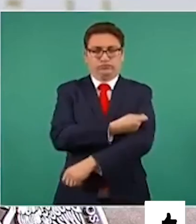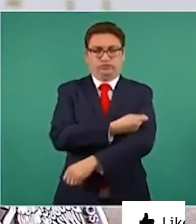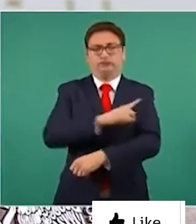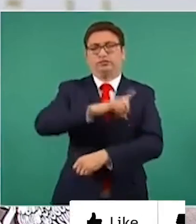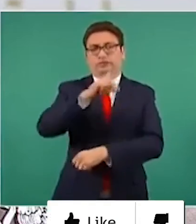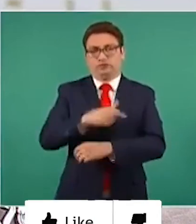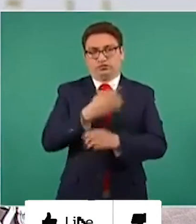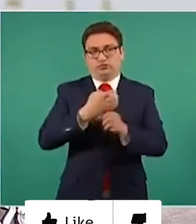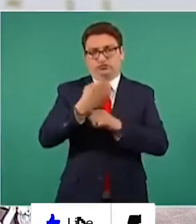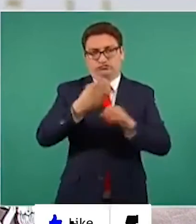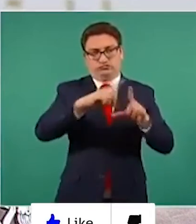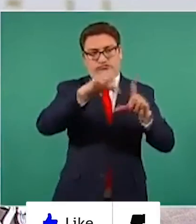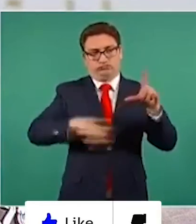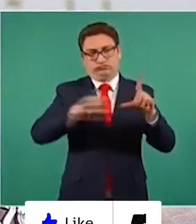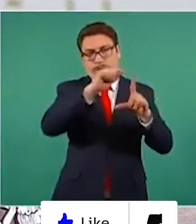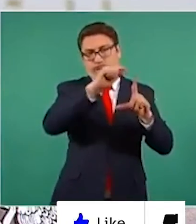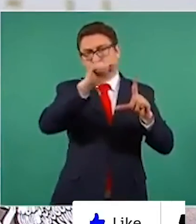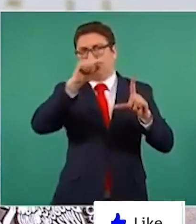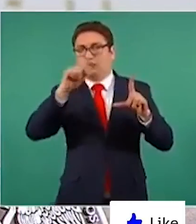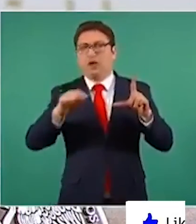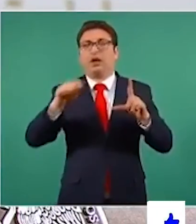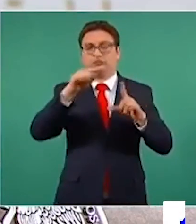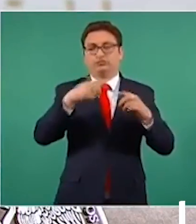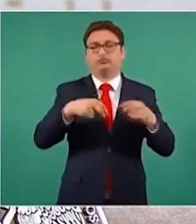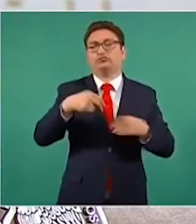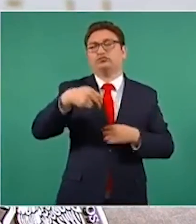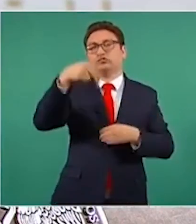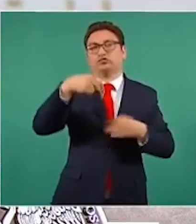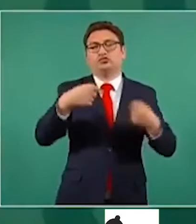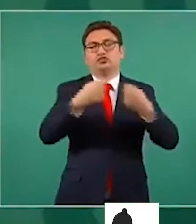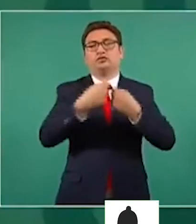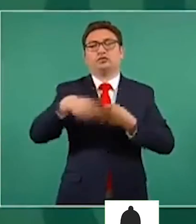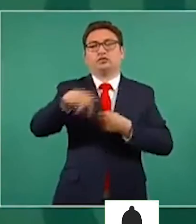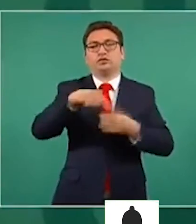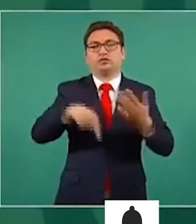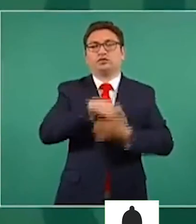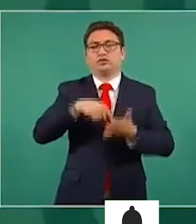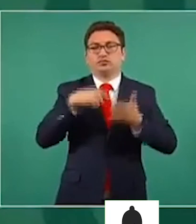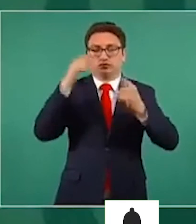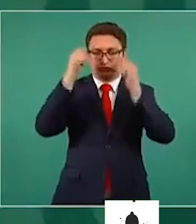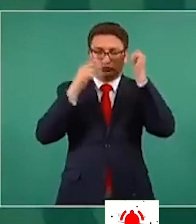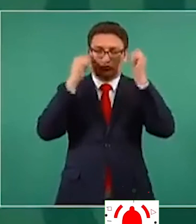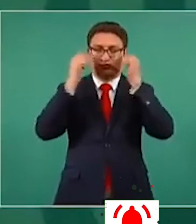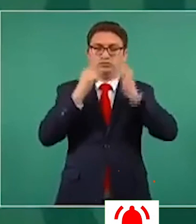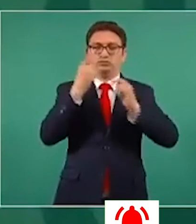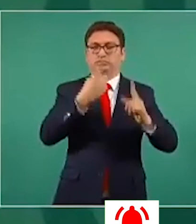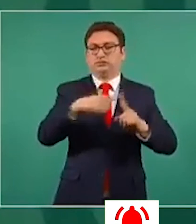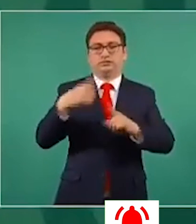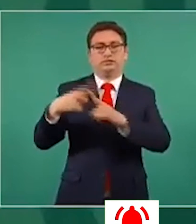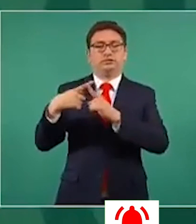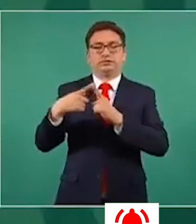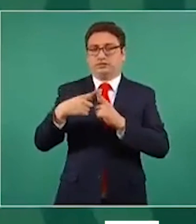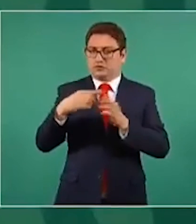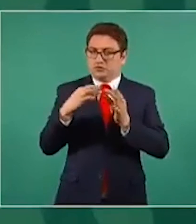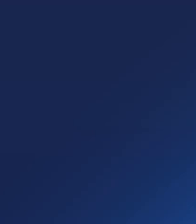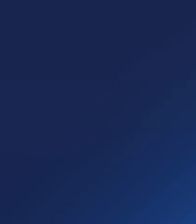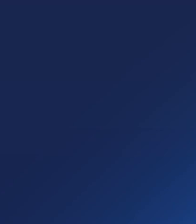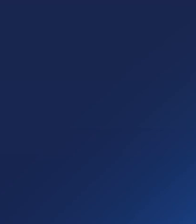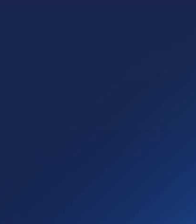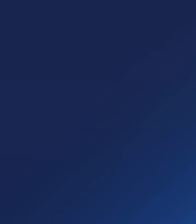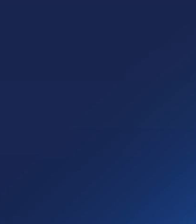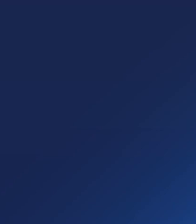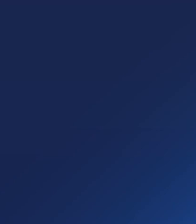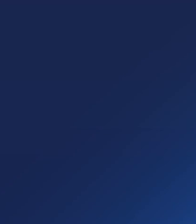vamos a seguir con los estados fronterizos, estas zonas turísticas y continuar en todo momento con el resto del país.